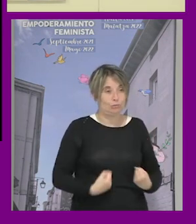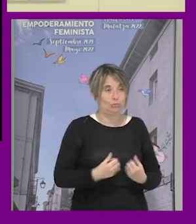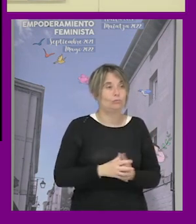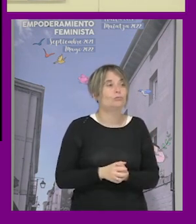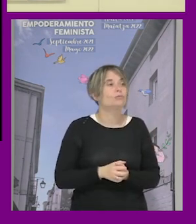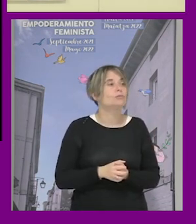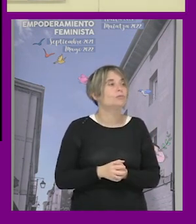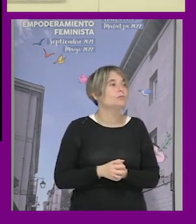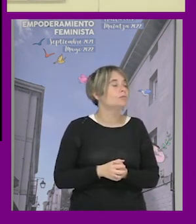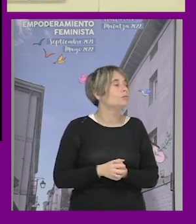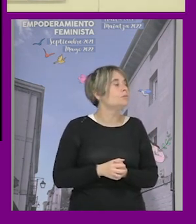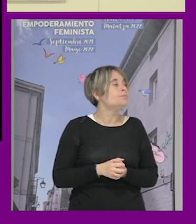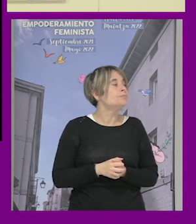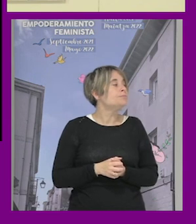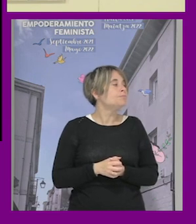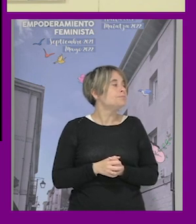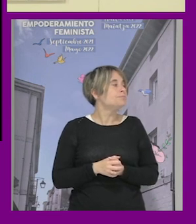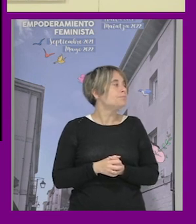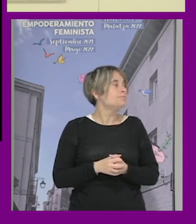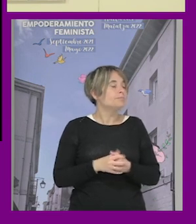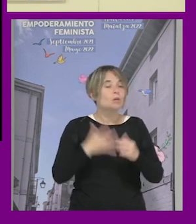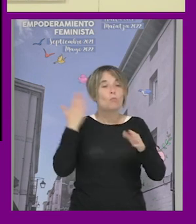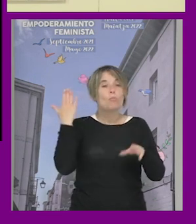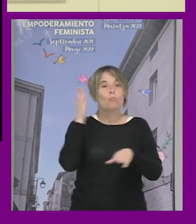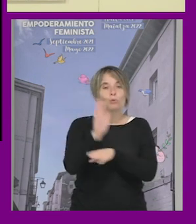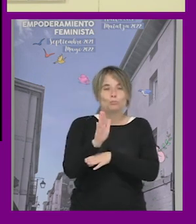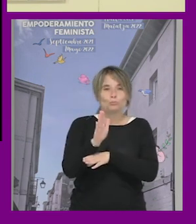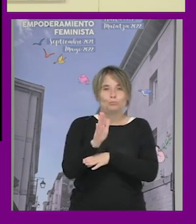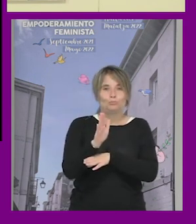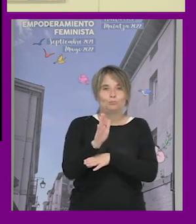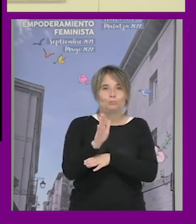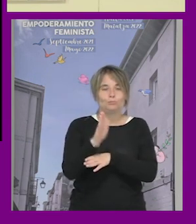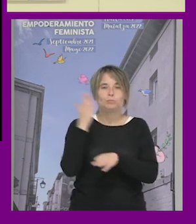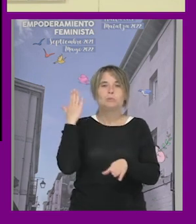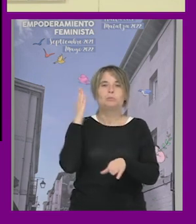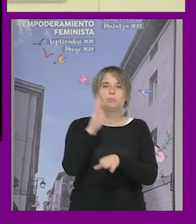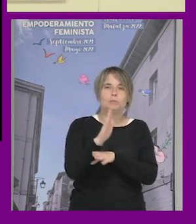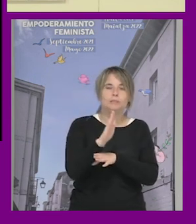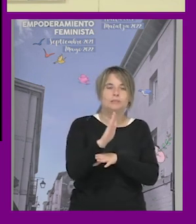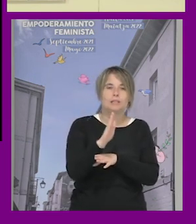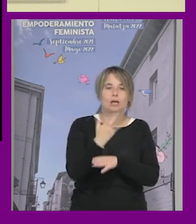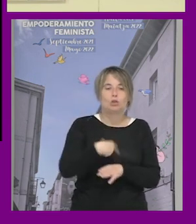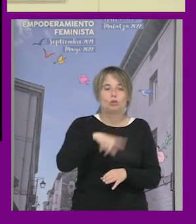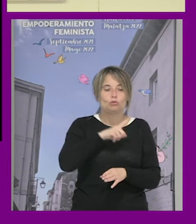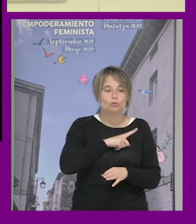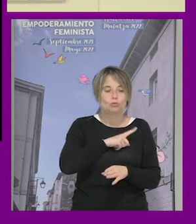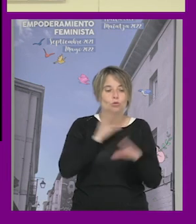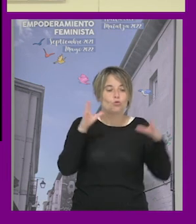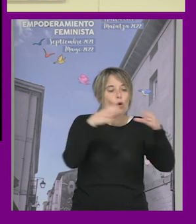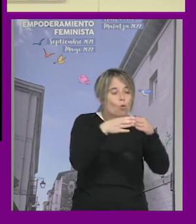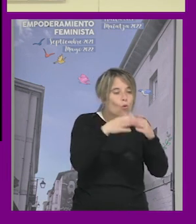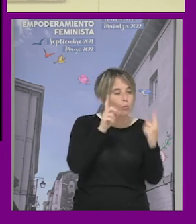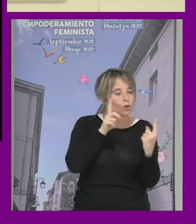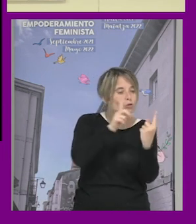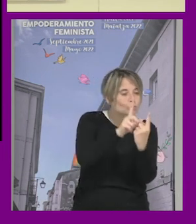y por lo tanto la propuesta era eso ¿no? cómo podemos acercarnos a los grupos desde